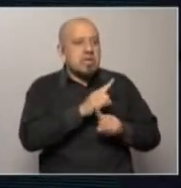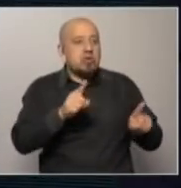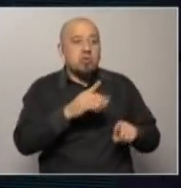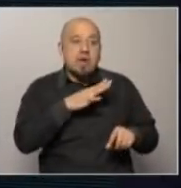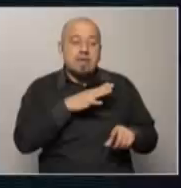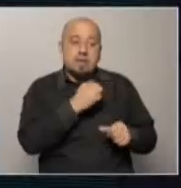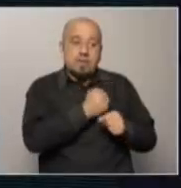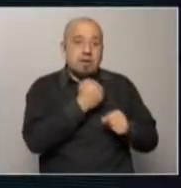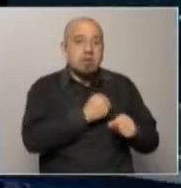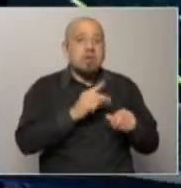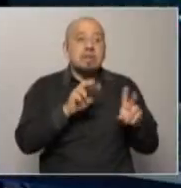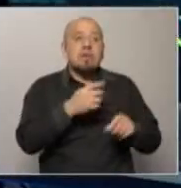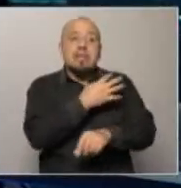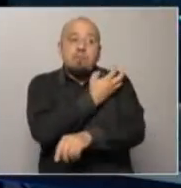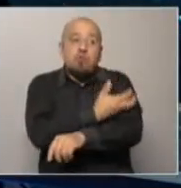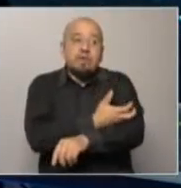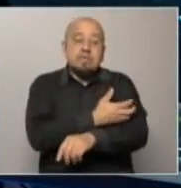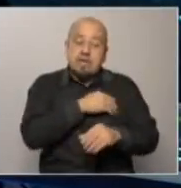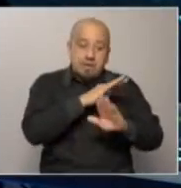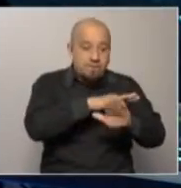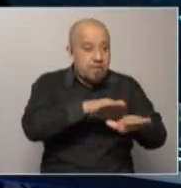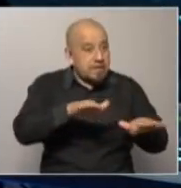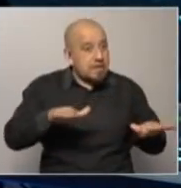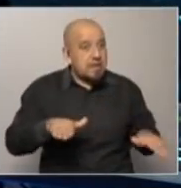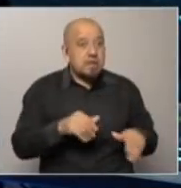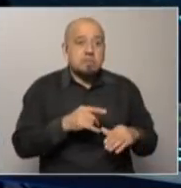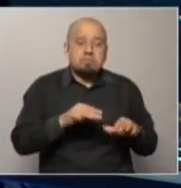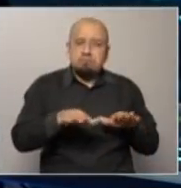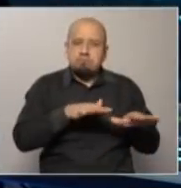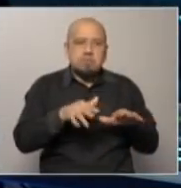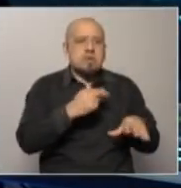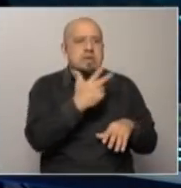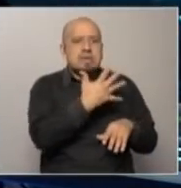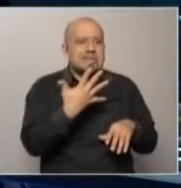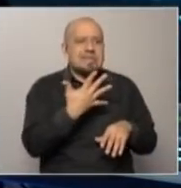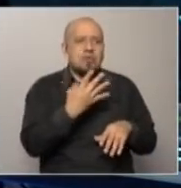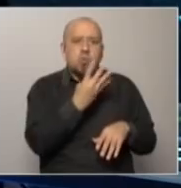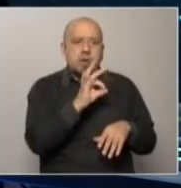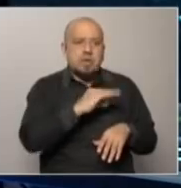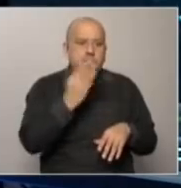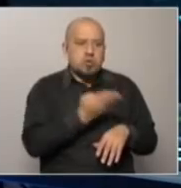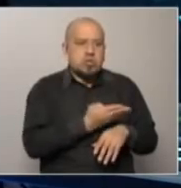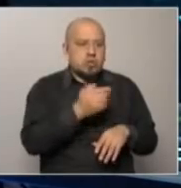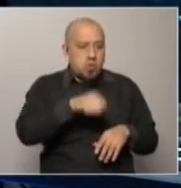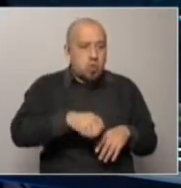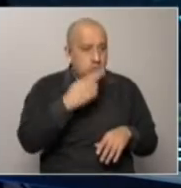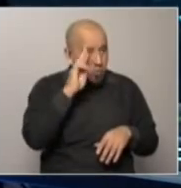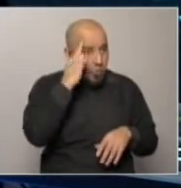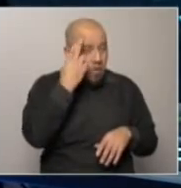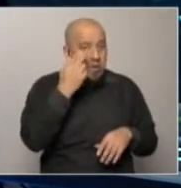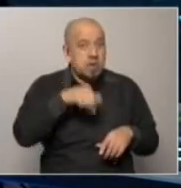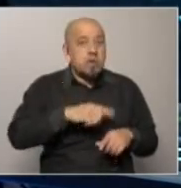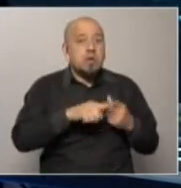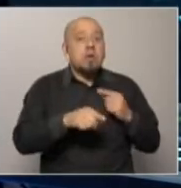infantil creo que la pobreza infantil debe estar cerca del 35 40% en el Uruguay de hoy cuando